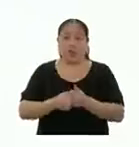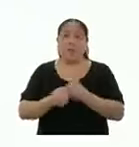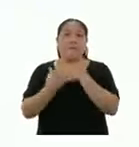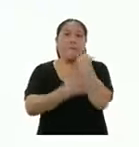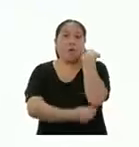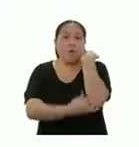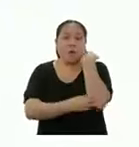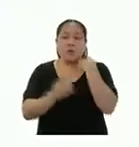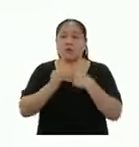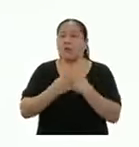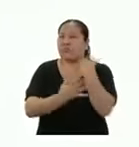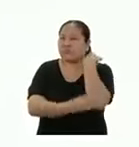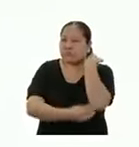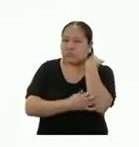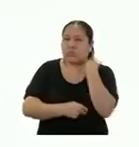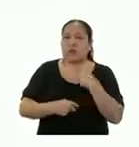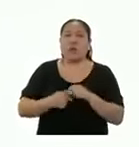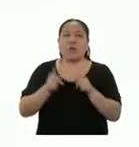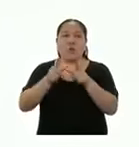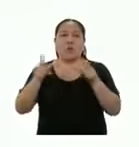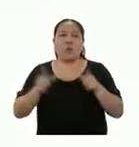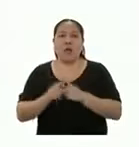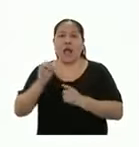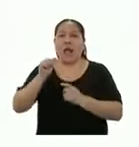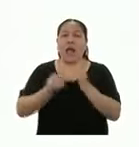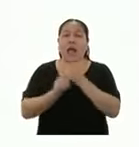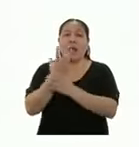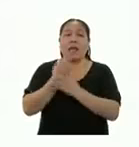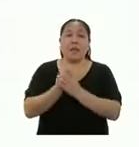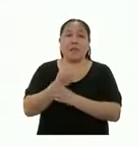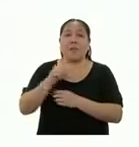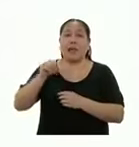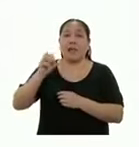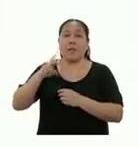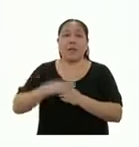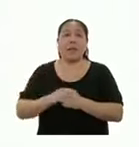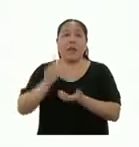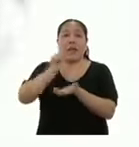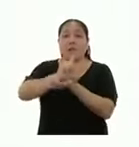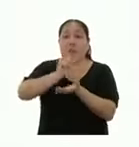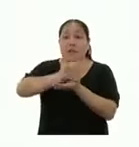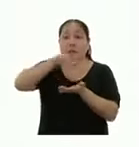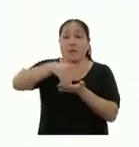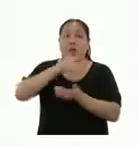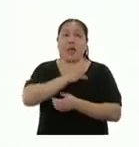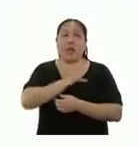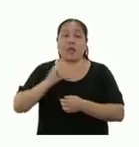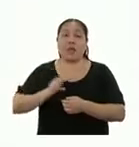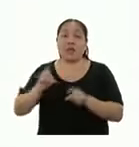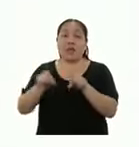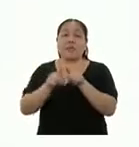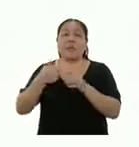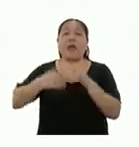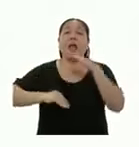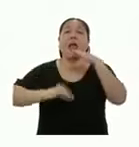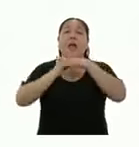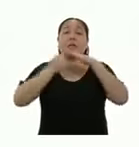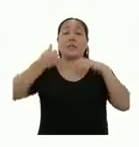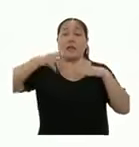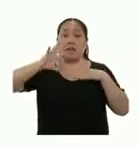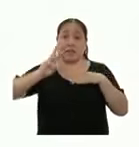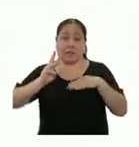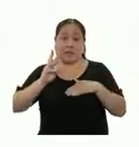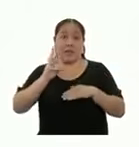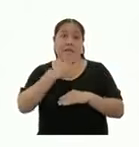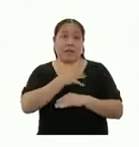colegios públicos focalizados de Arequipa, La Libertad, La Payeque, Lima Metropolitana y Callao, y de hasta 16 años de edad, cumplidos al